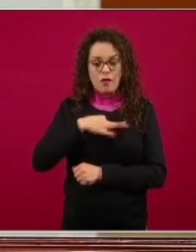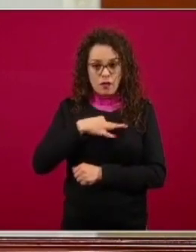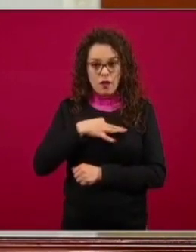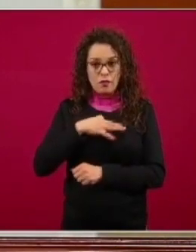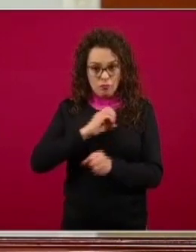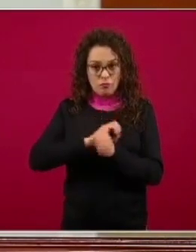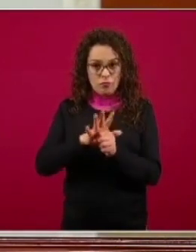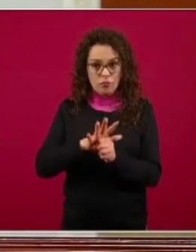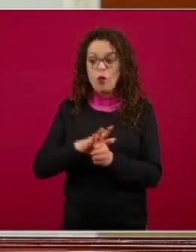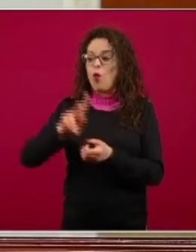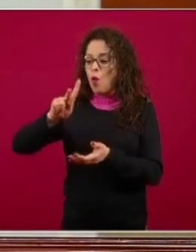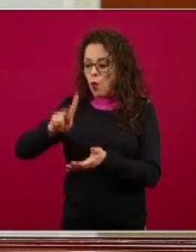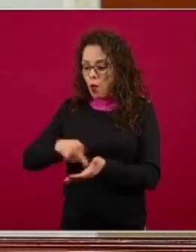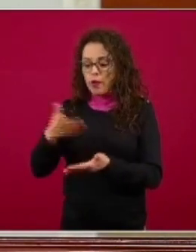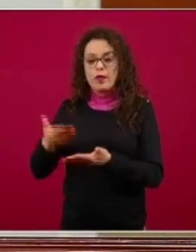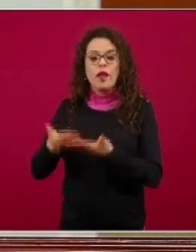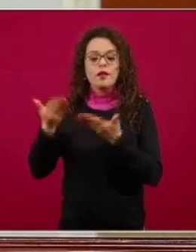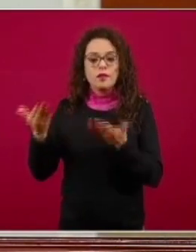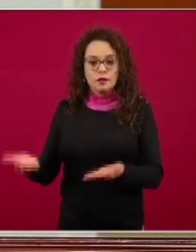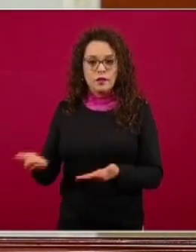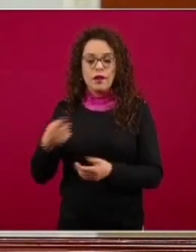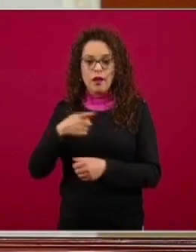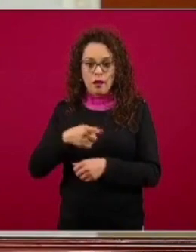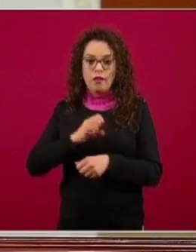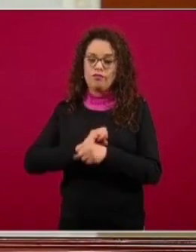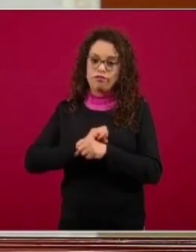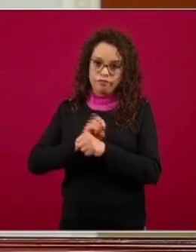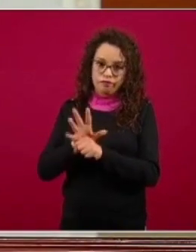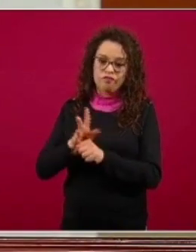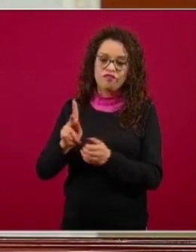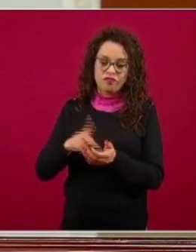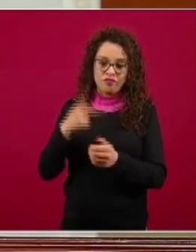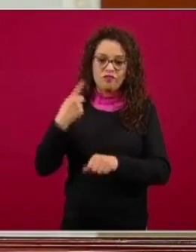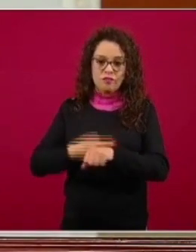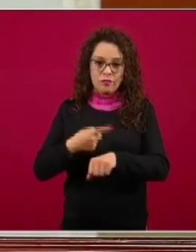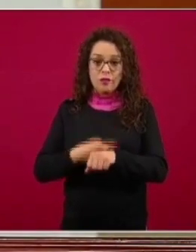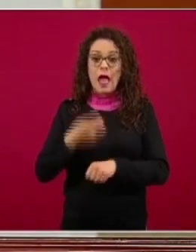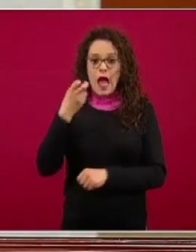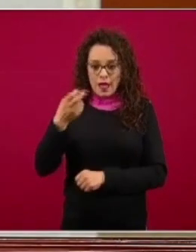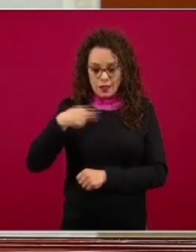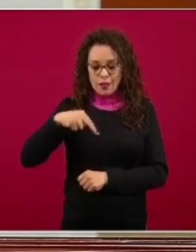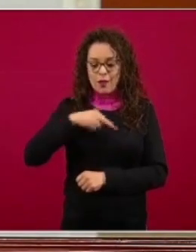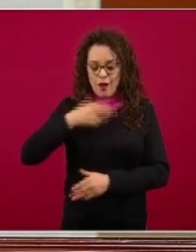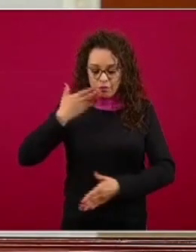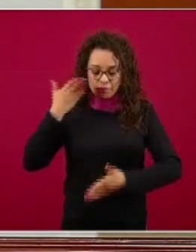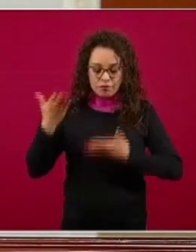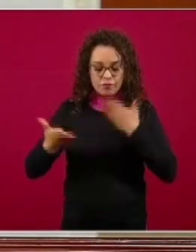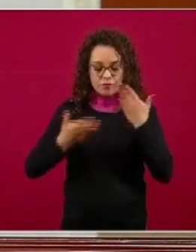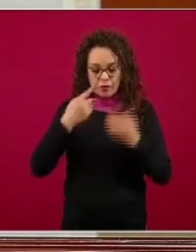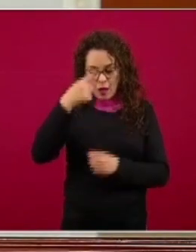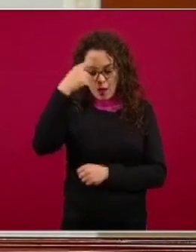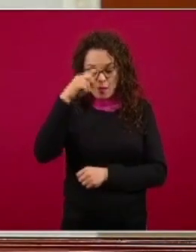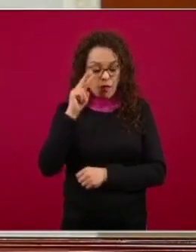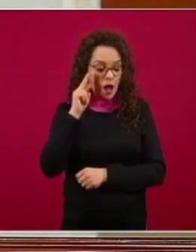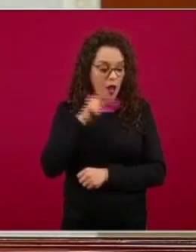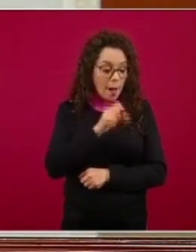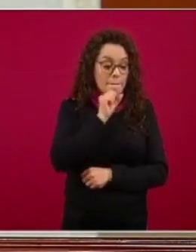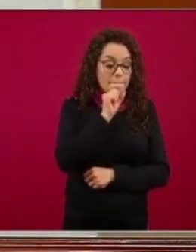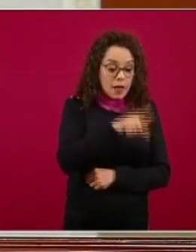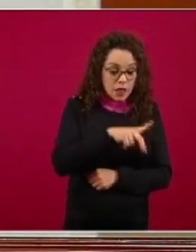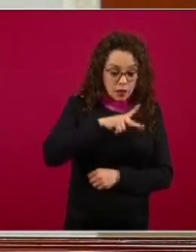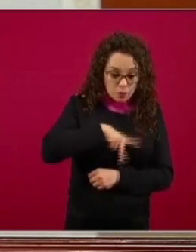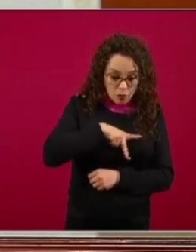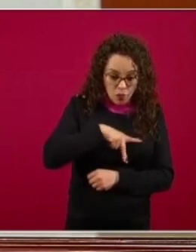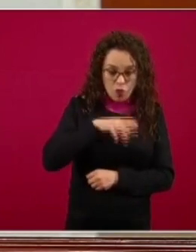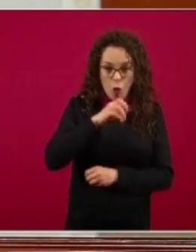infección y ahí es donde estamos haciendo los estudios de secuenciación para ver si es el mismo virus si es una